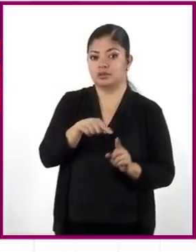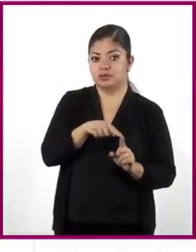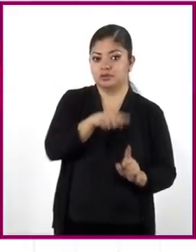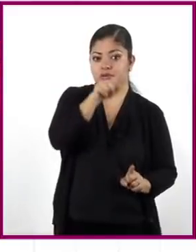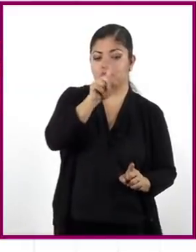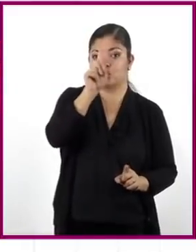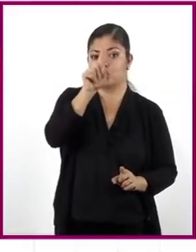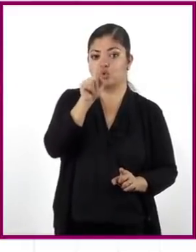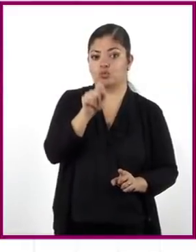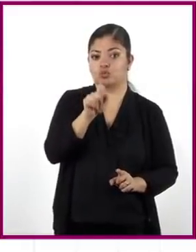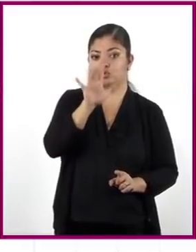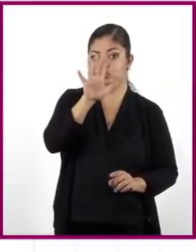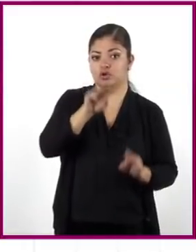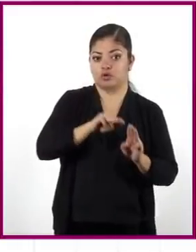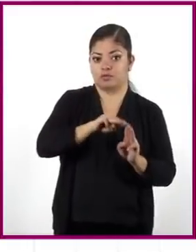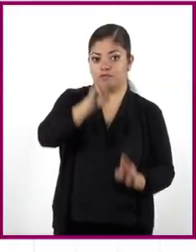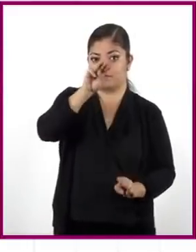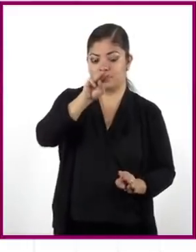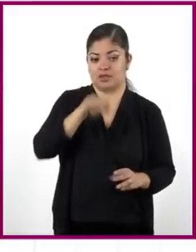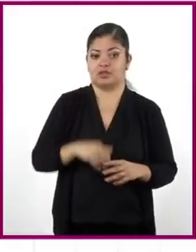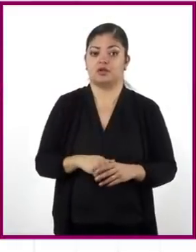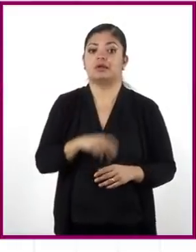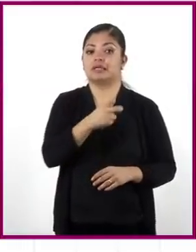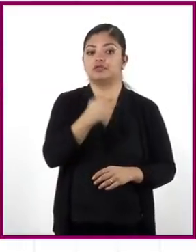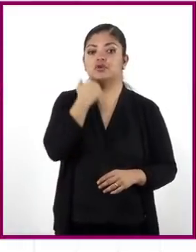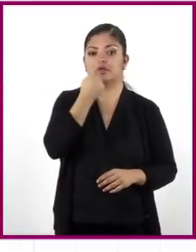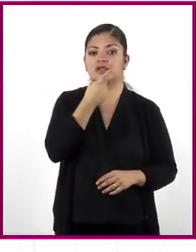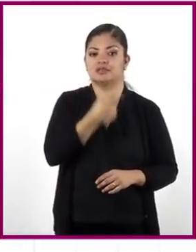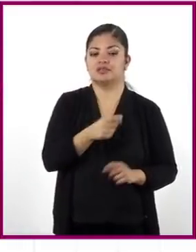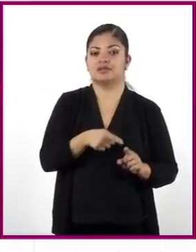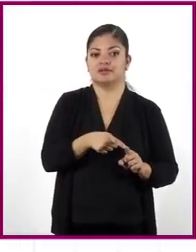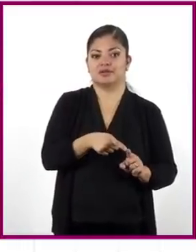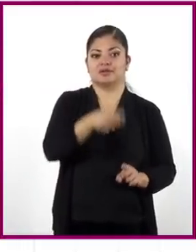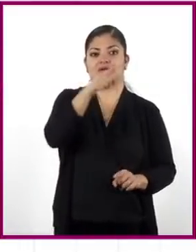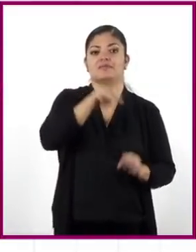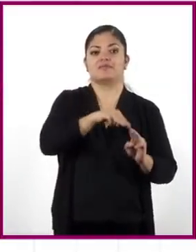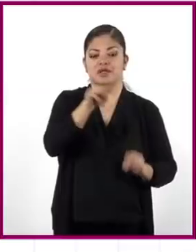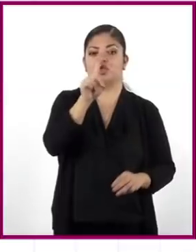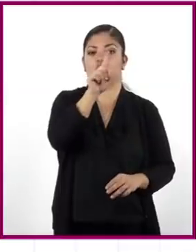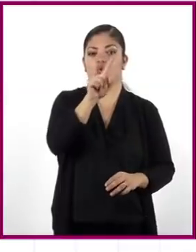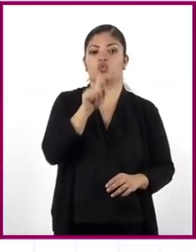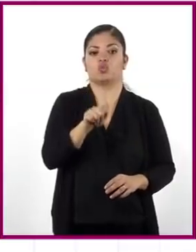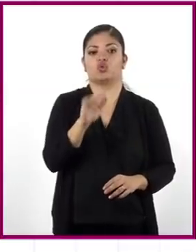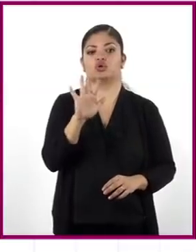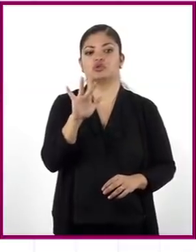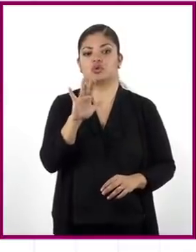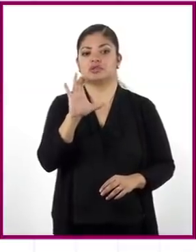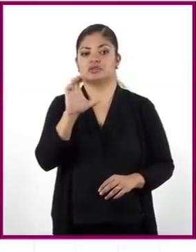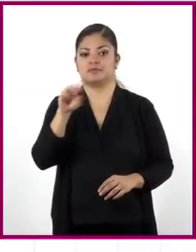1.5 metros, es decir, un metro con 50 centímetros.